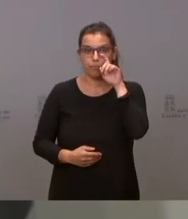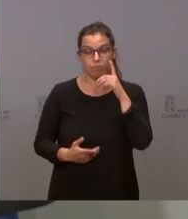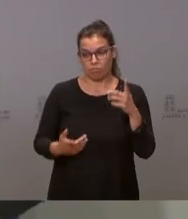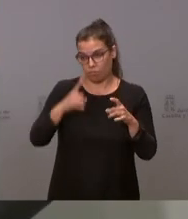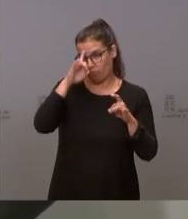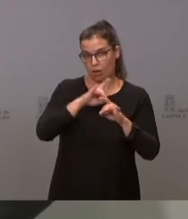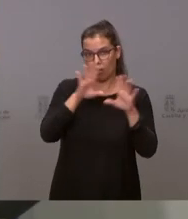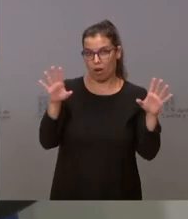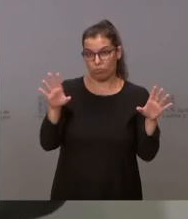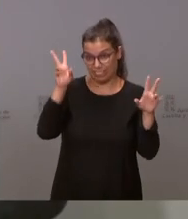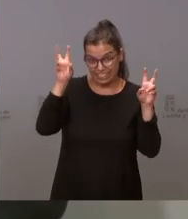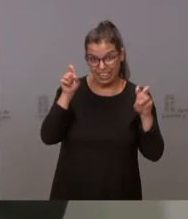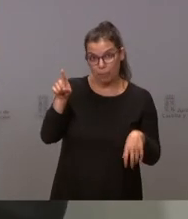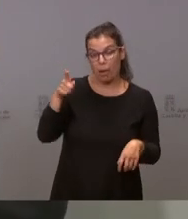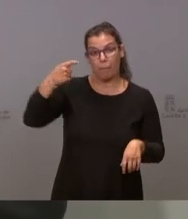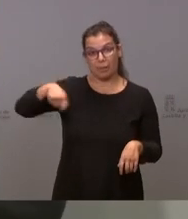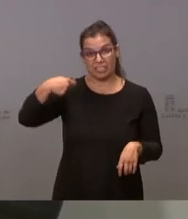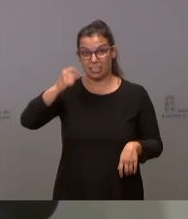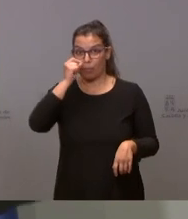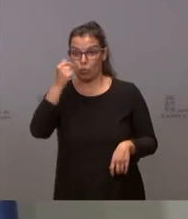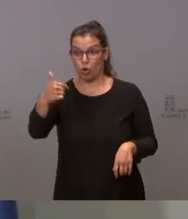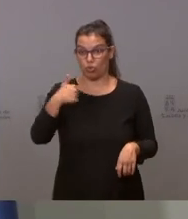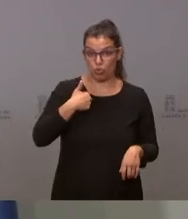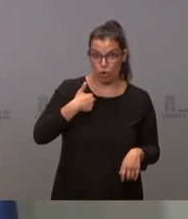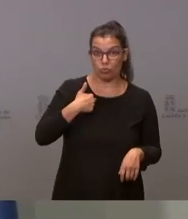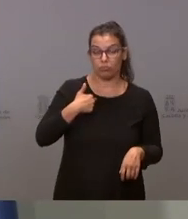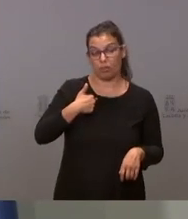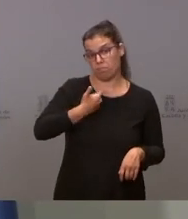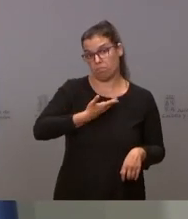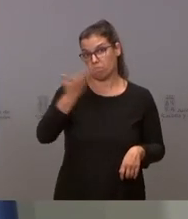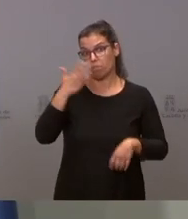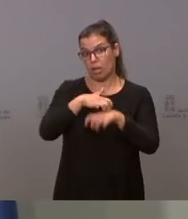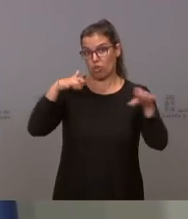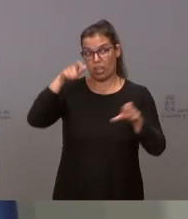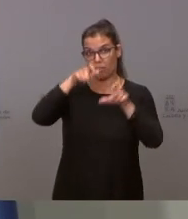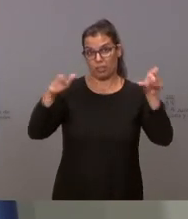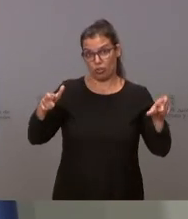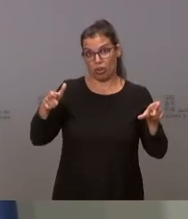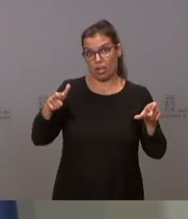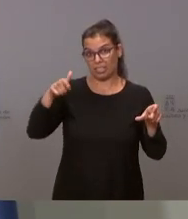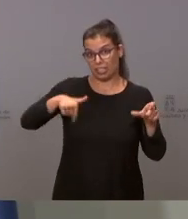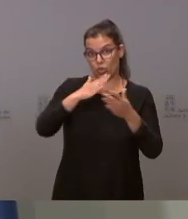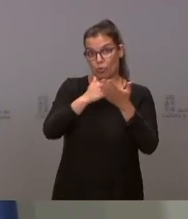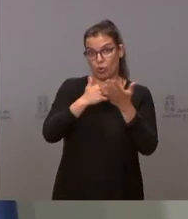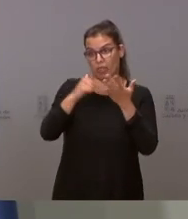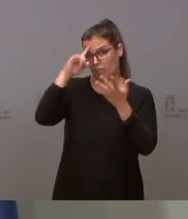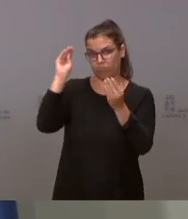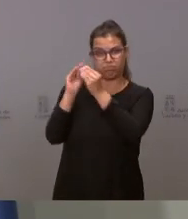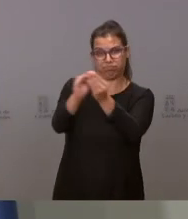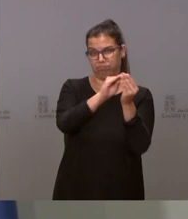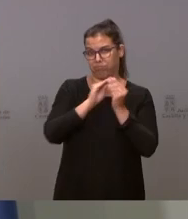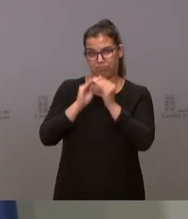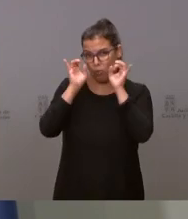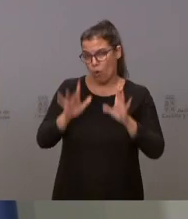ninguna duda que a este respecto el presidente y yo y la inmensa mayoría de los ciudadanos de esta comunidad opinamos lo mismo.